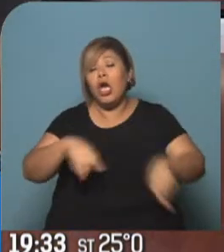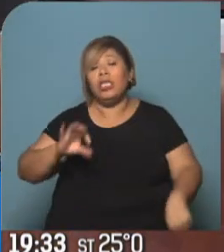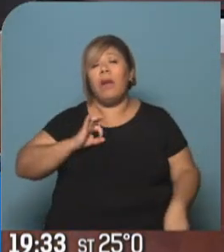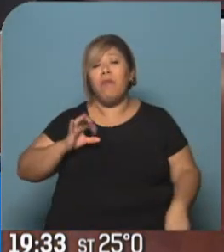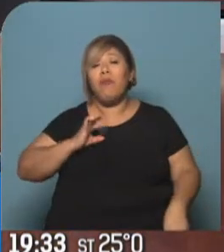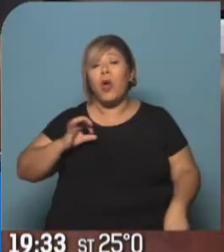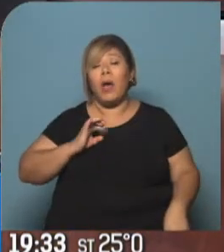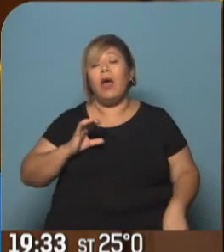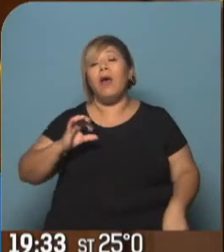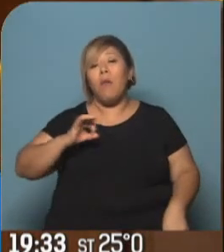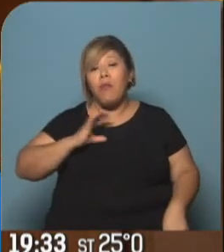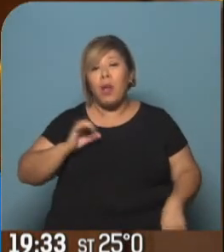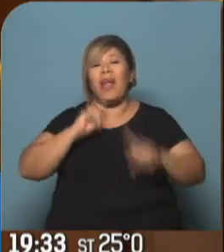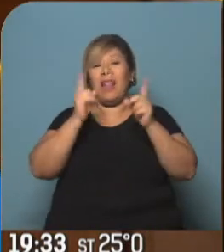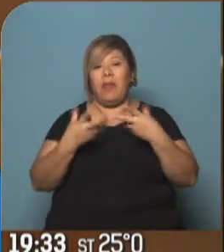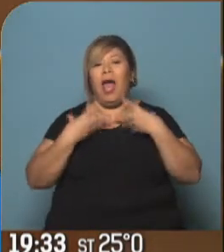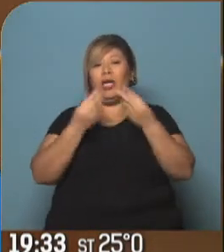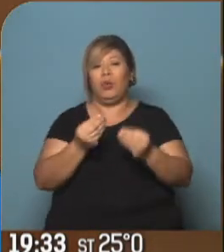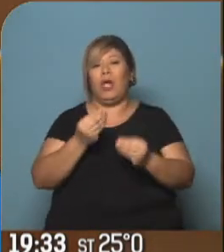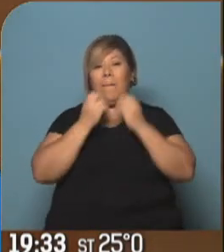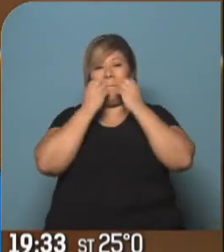tener líneas de base que nos permitan seguir avanzando. Elena, muchísimas gracias.